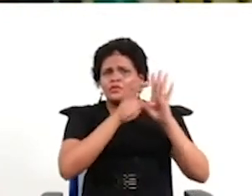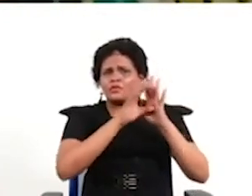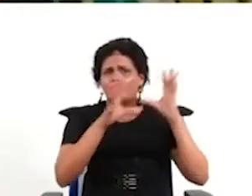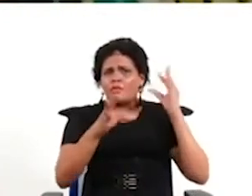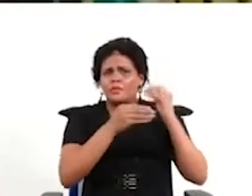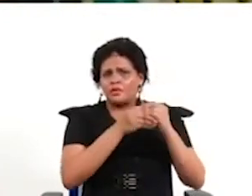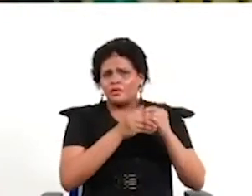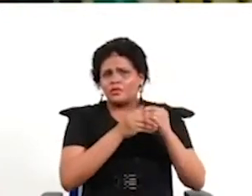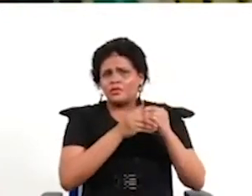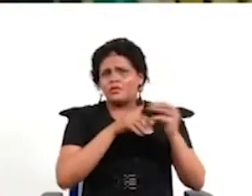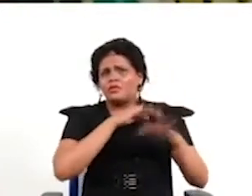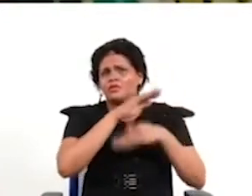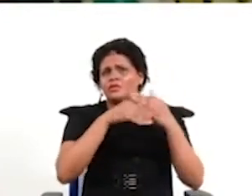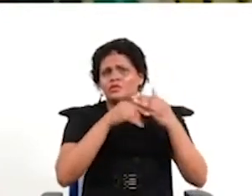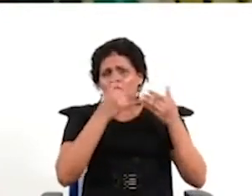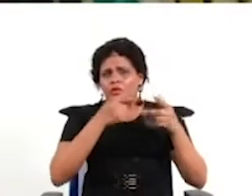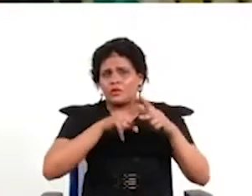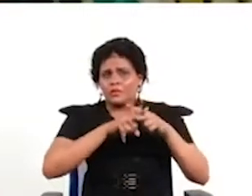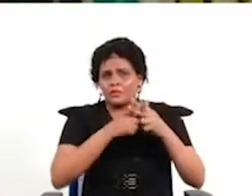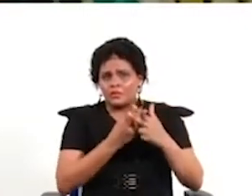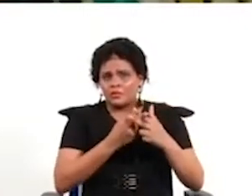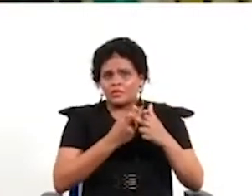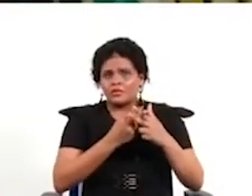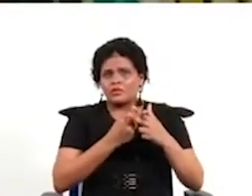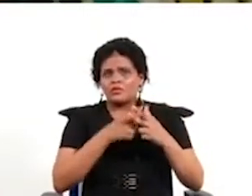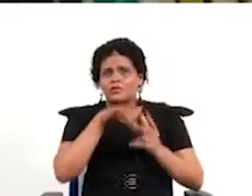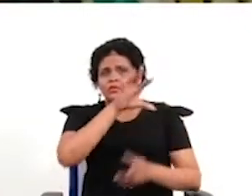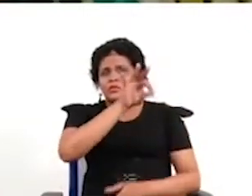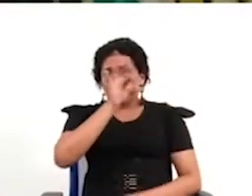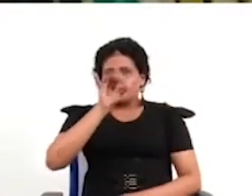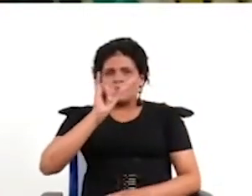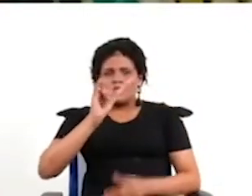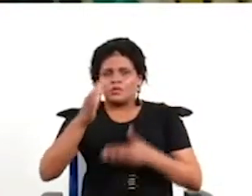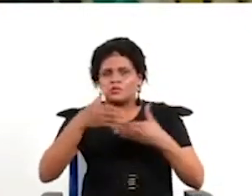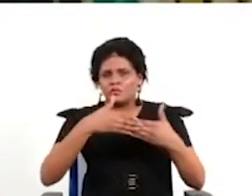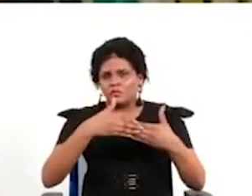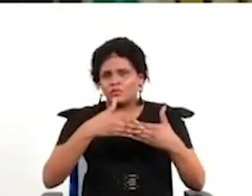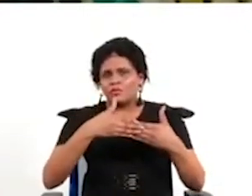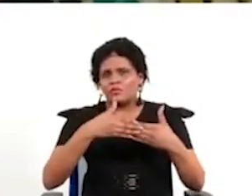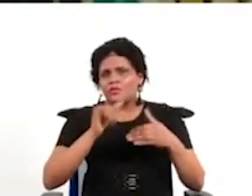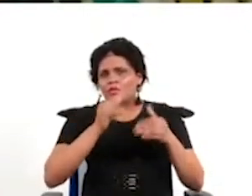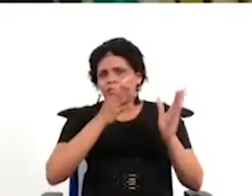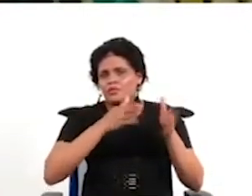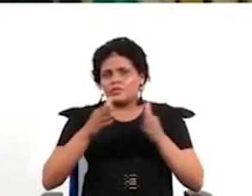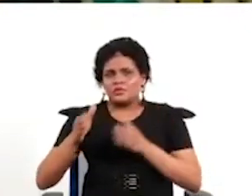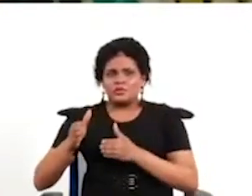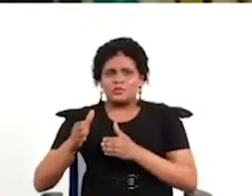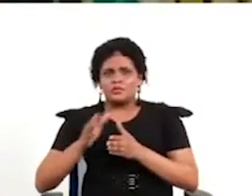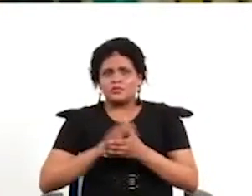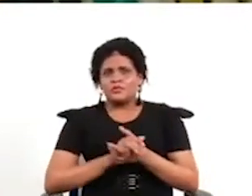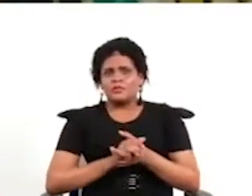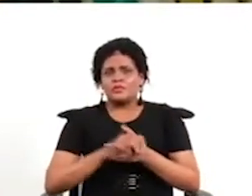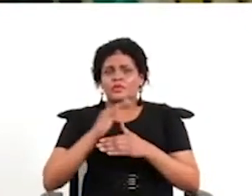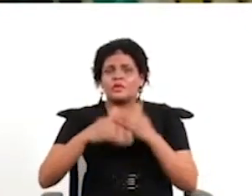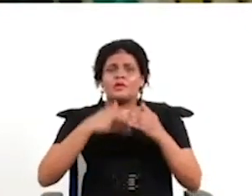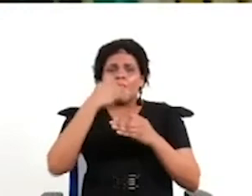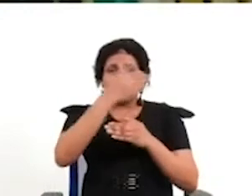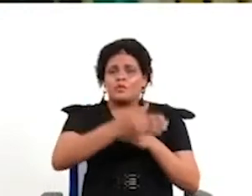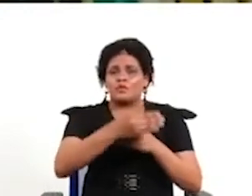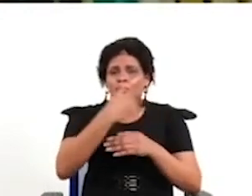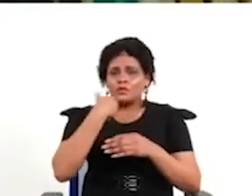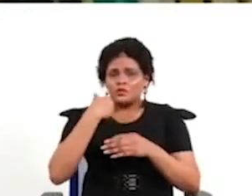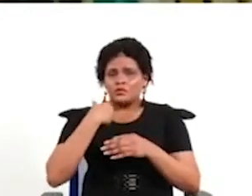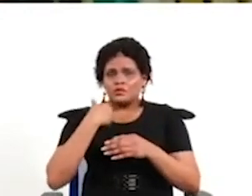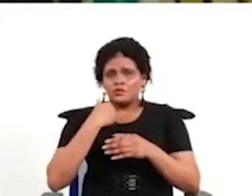o parcial a partir de la recolección de firmas o sea iniciar el proceso es muy poco frecuente después tenemos el